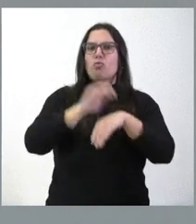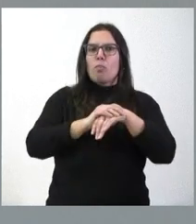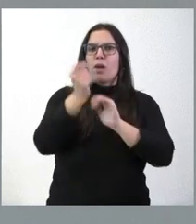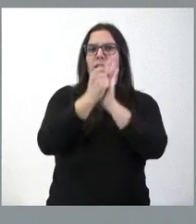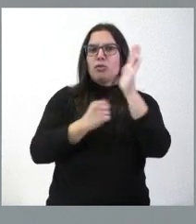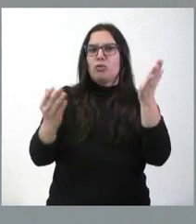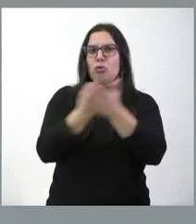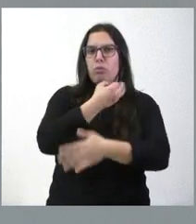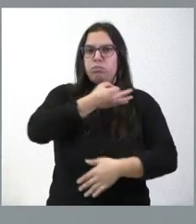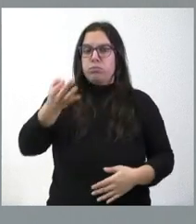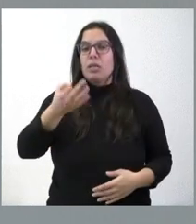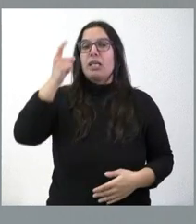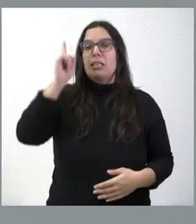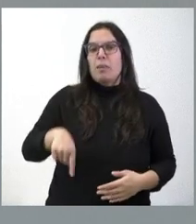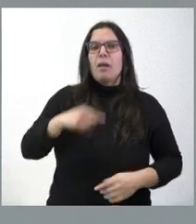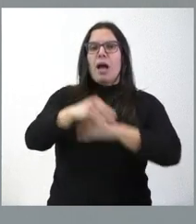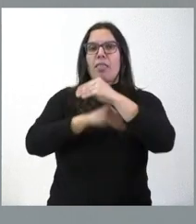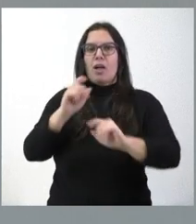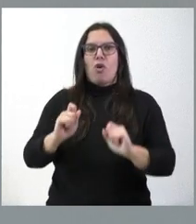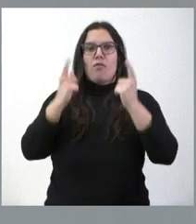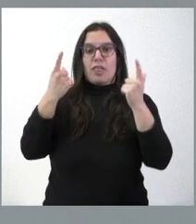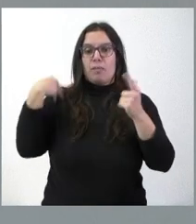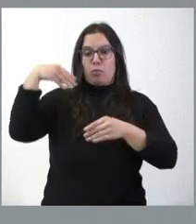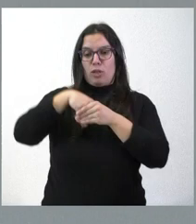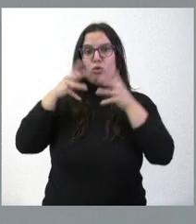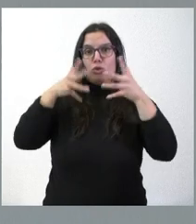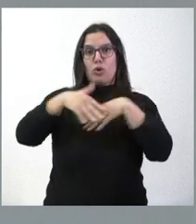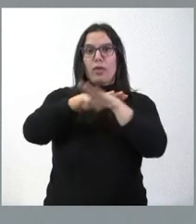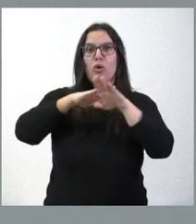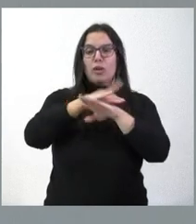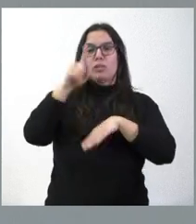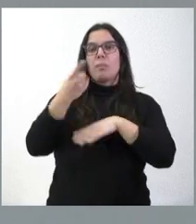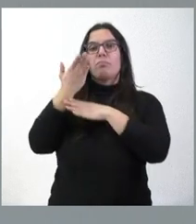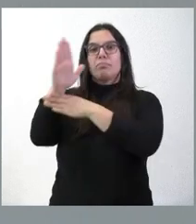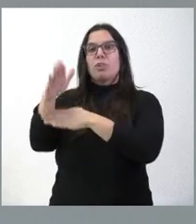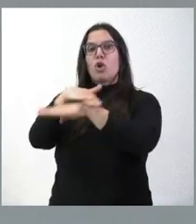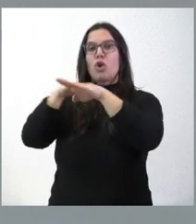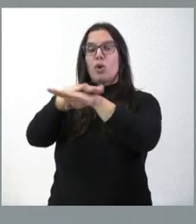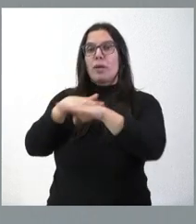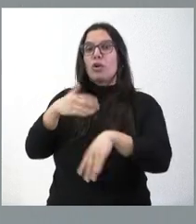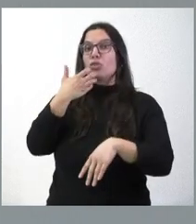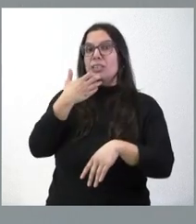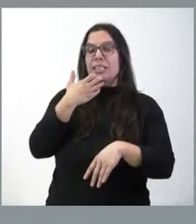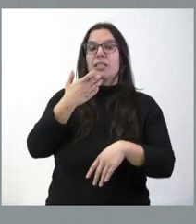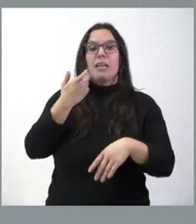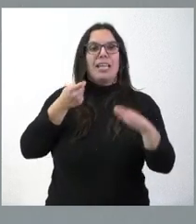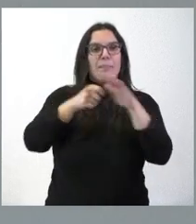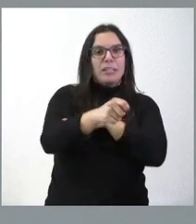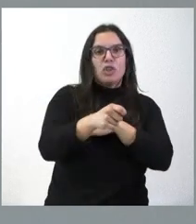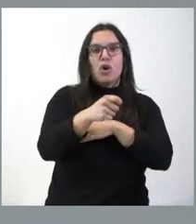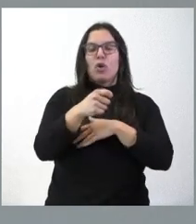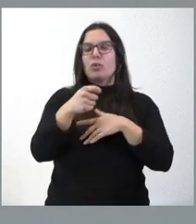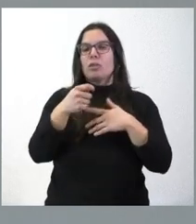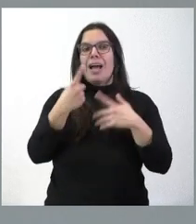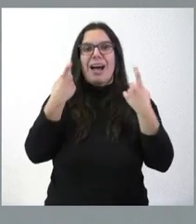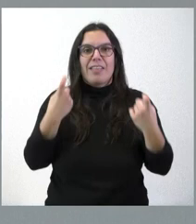requisitos y, además, decidimos formalizar nuestro apoyo en consejo de gobierno y plantear al gobierno que cualquier cantidad necesaria de inversiones para llevar a